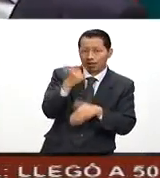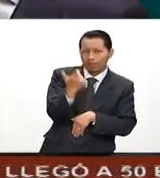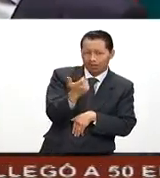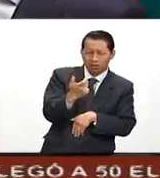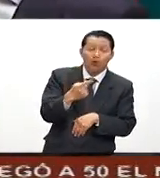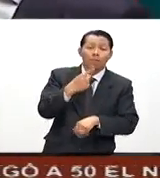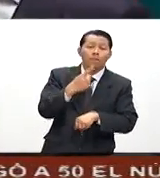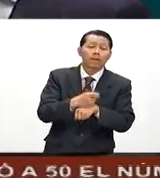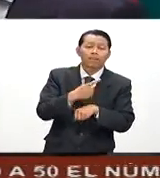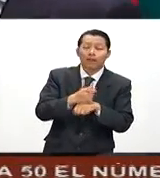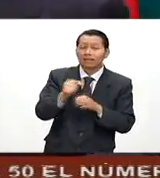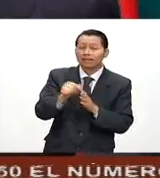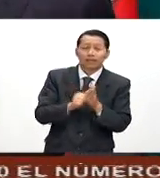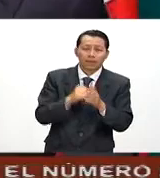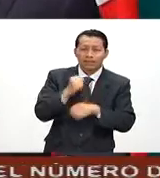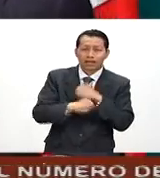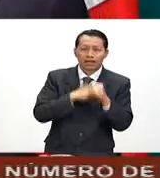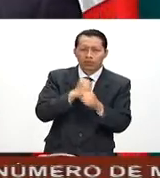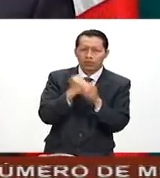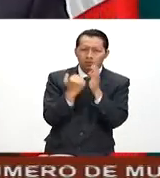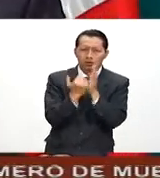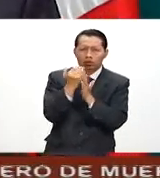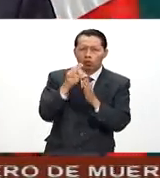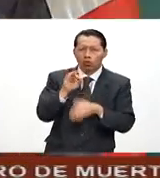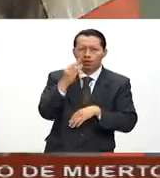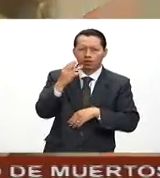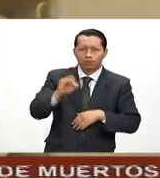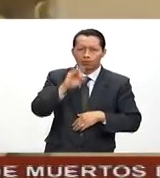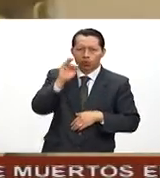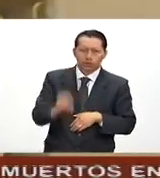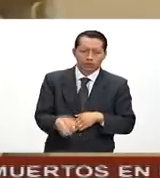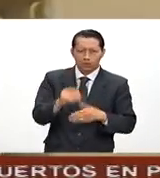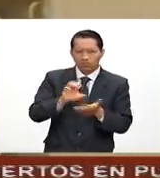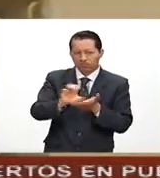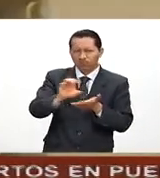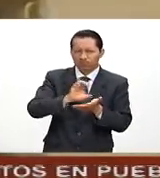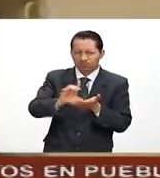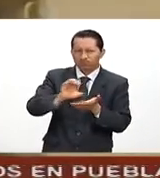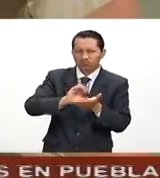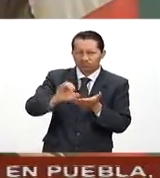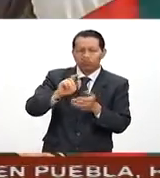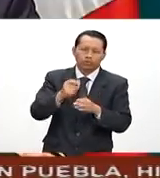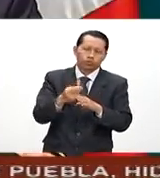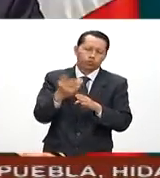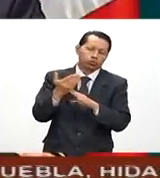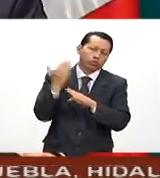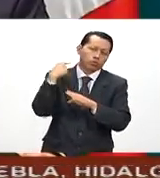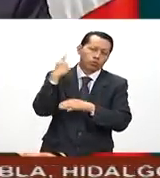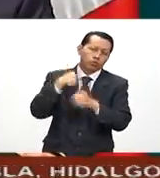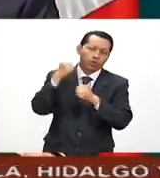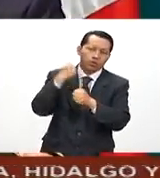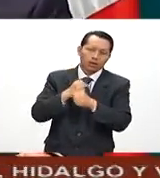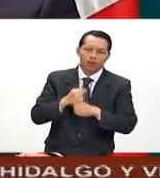primer semestre del año hay un incremento de 43 por ciento de aportaciones comparado con el año pasado.